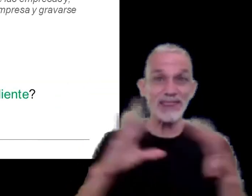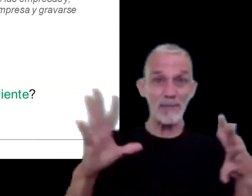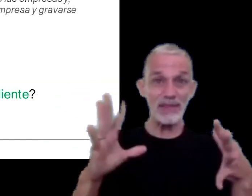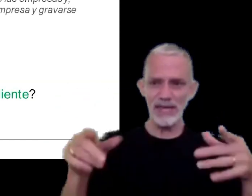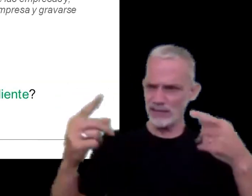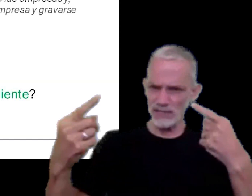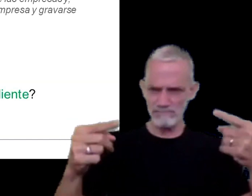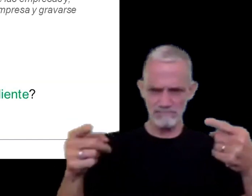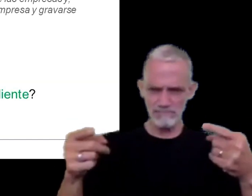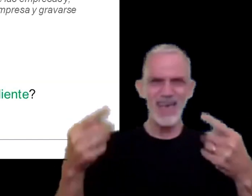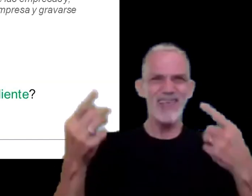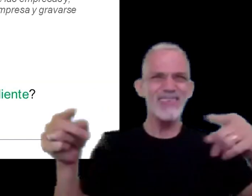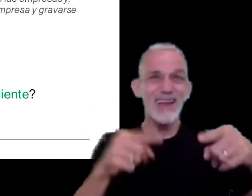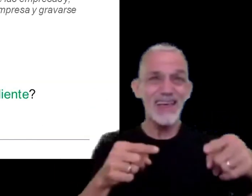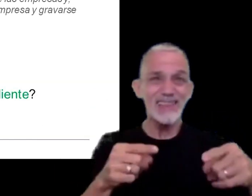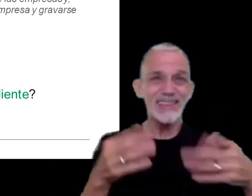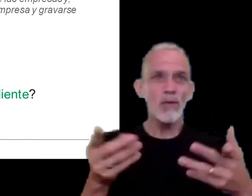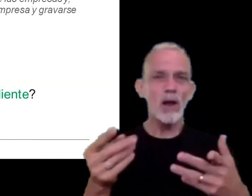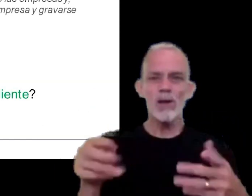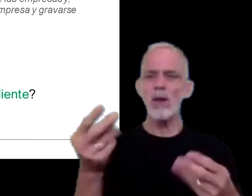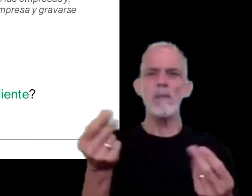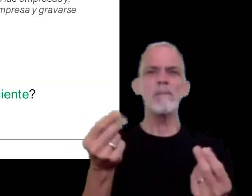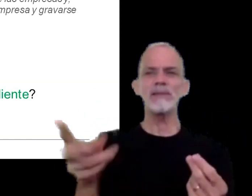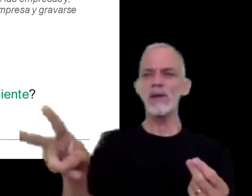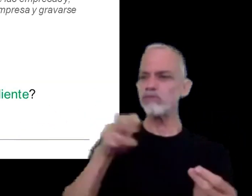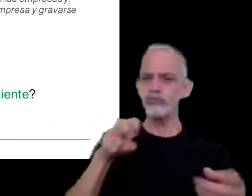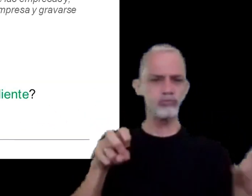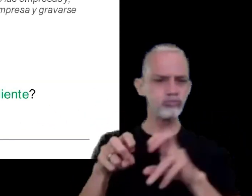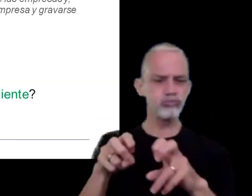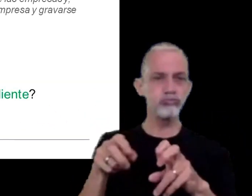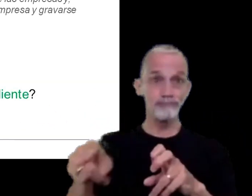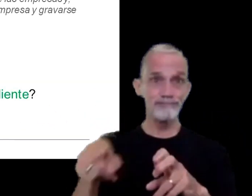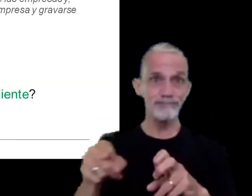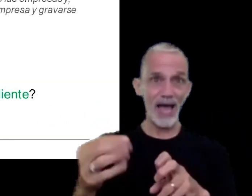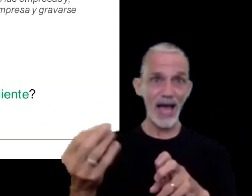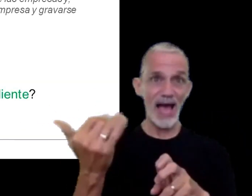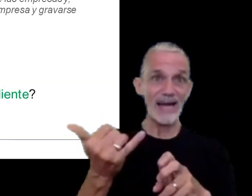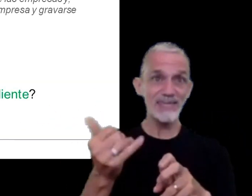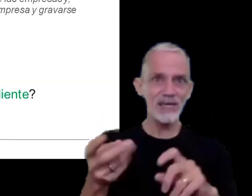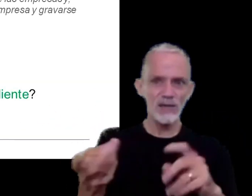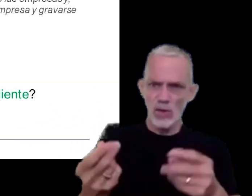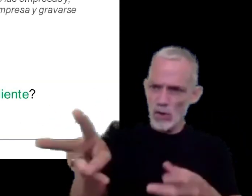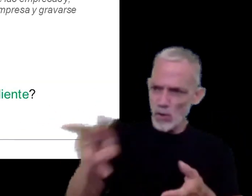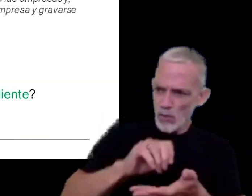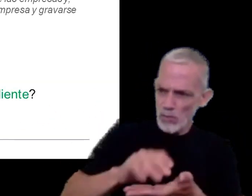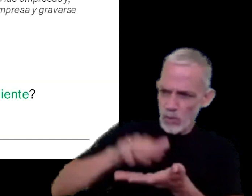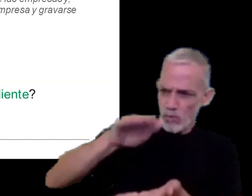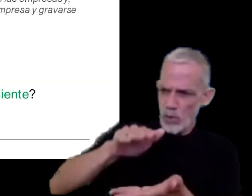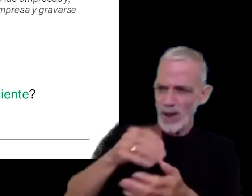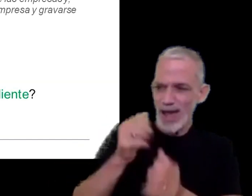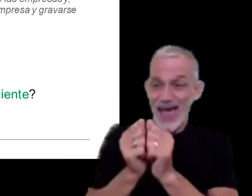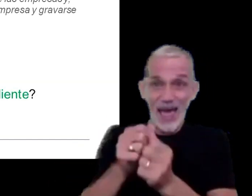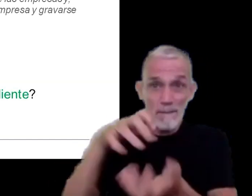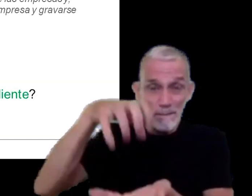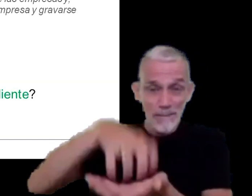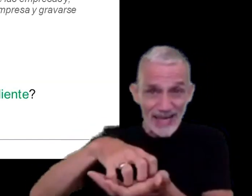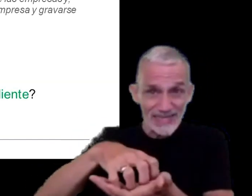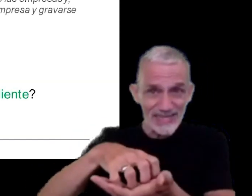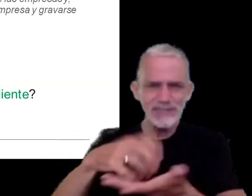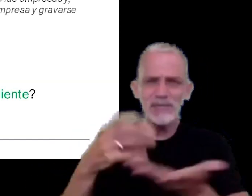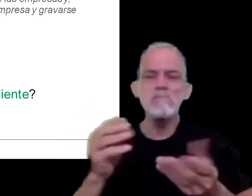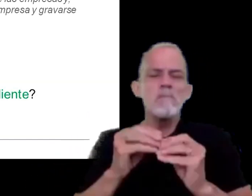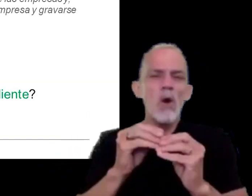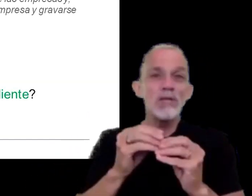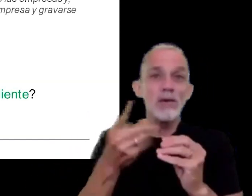cualquier utilidad que de no ser por esas condiciones hubiera sido acumulada por una de las empresas y por causa de